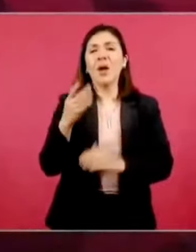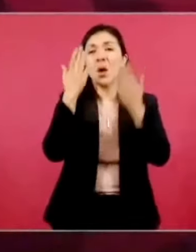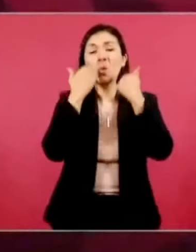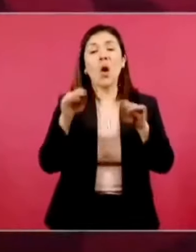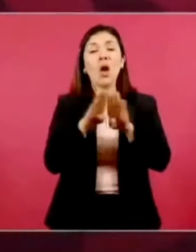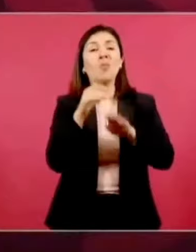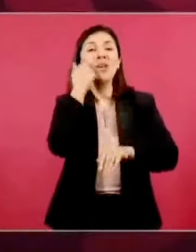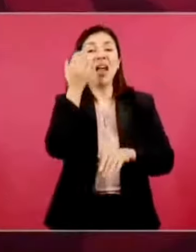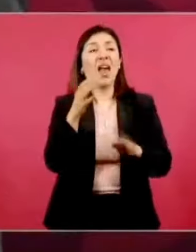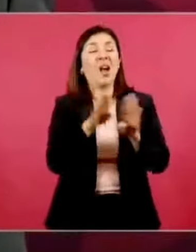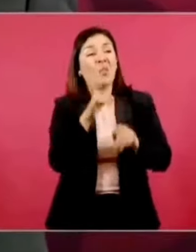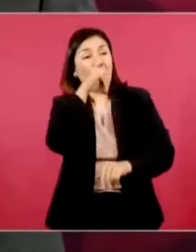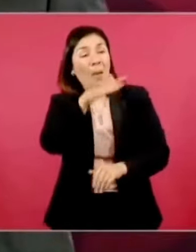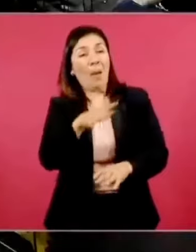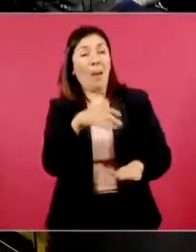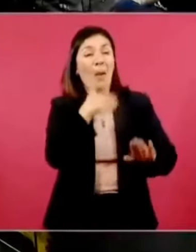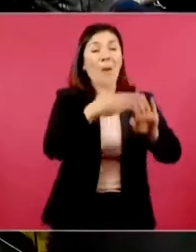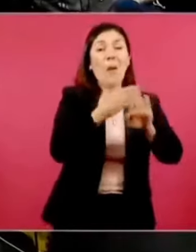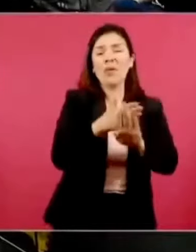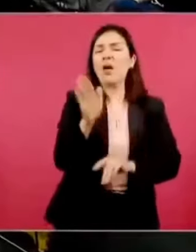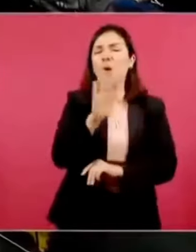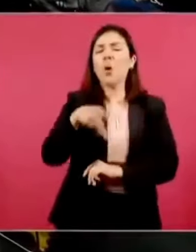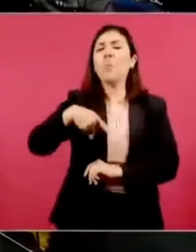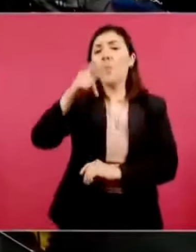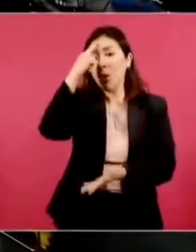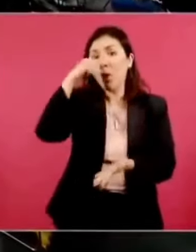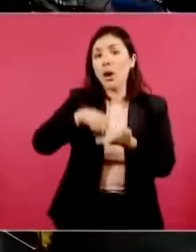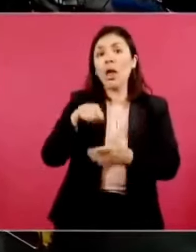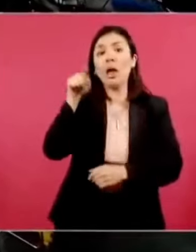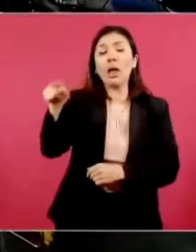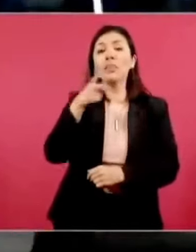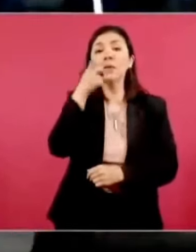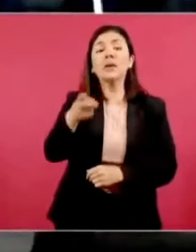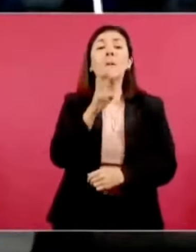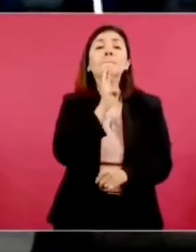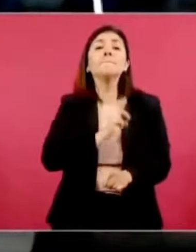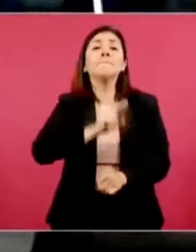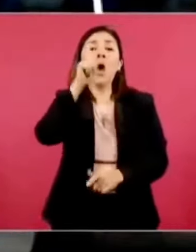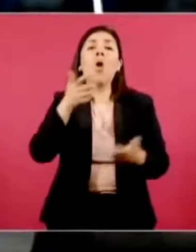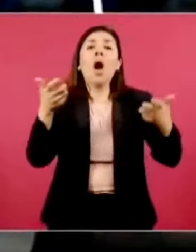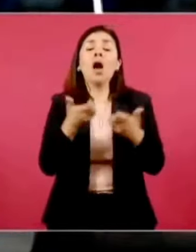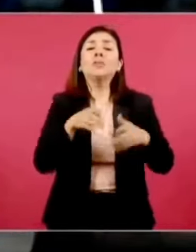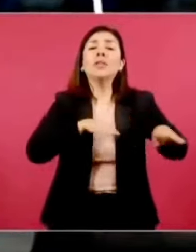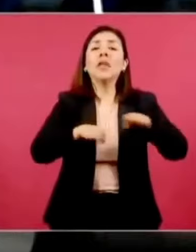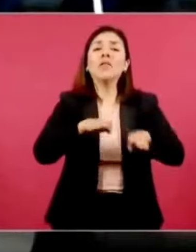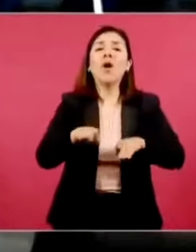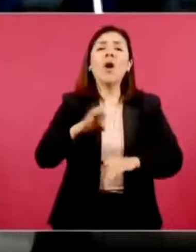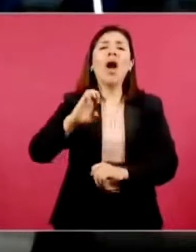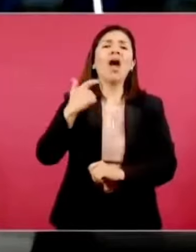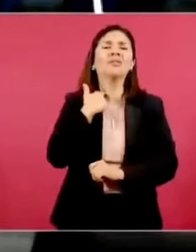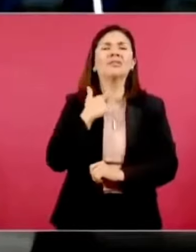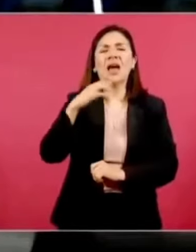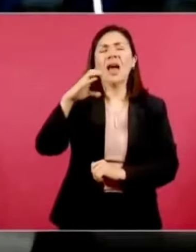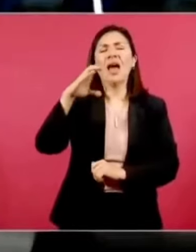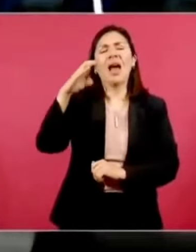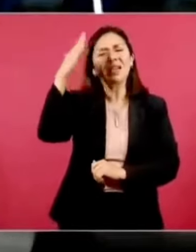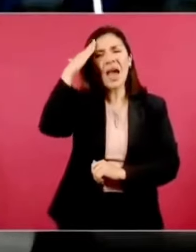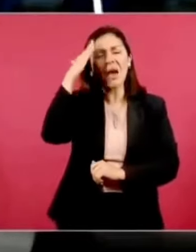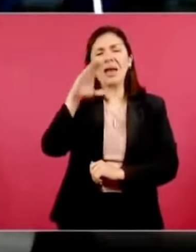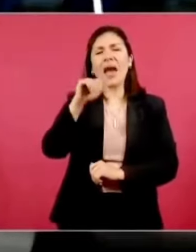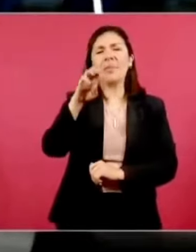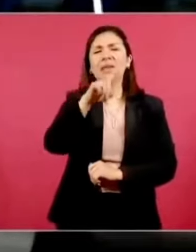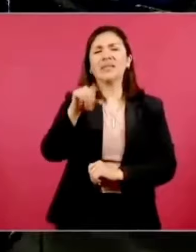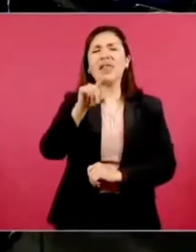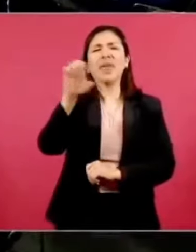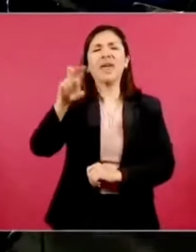Pero hay muchos que creen que está mejor el trabajo que hizo Cabeza de Vaca en búsquedas de personas que ahora.